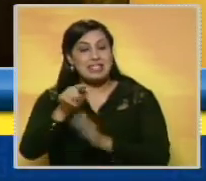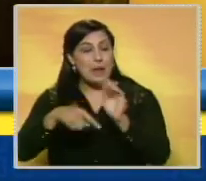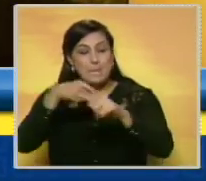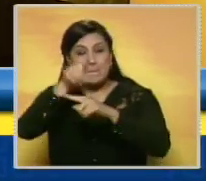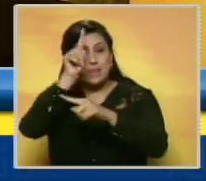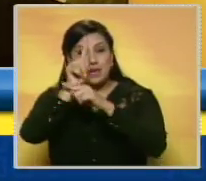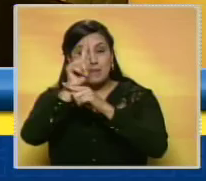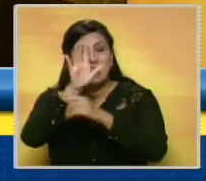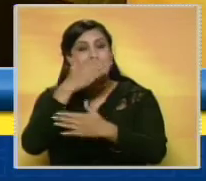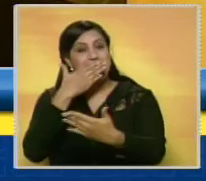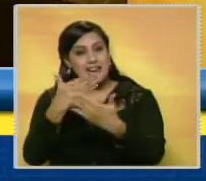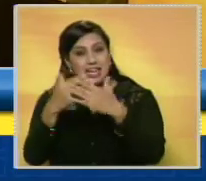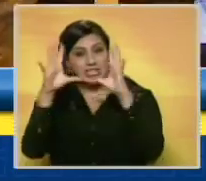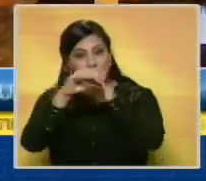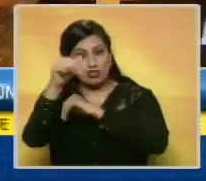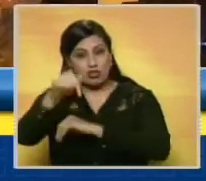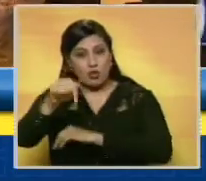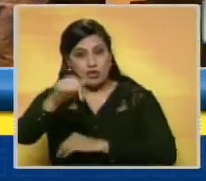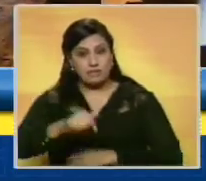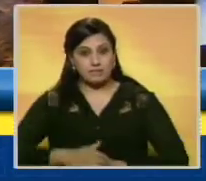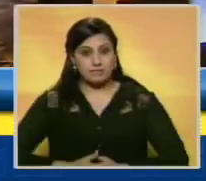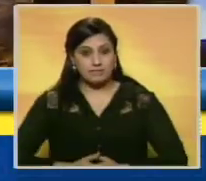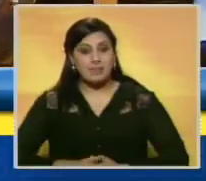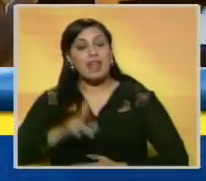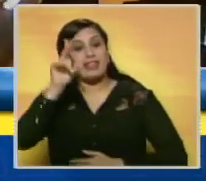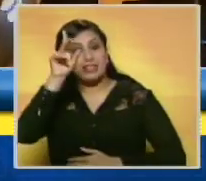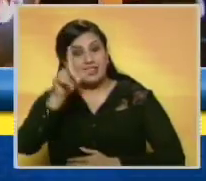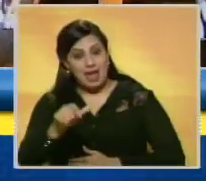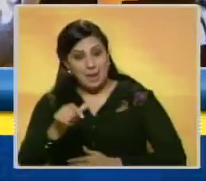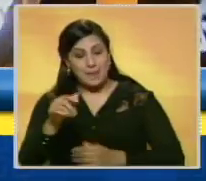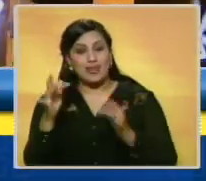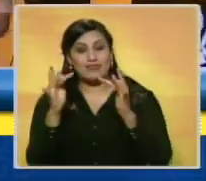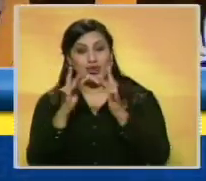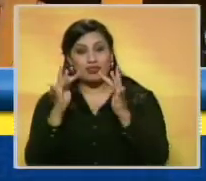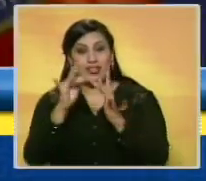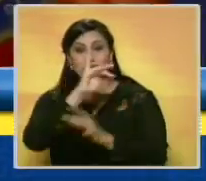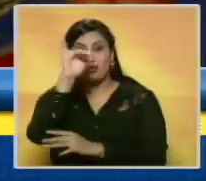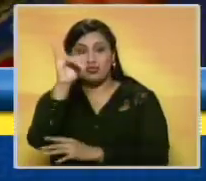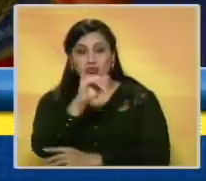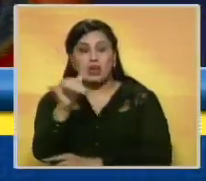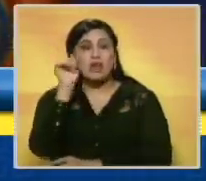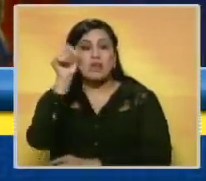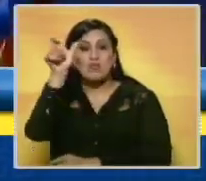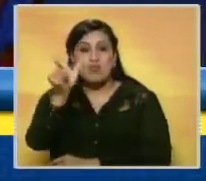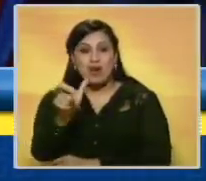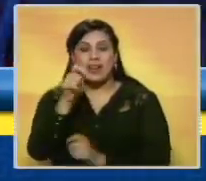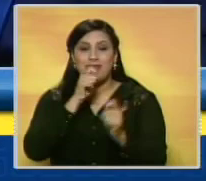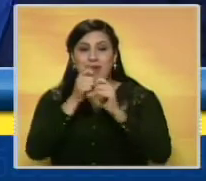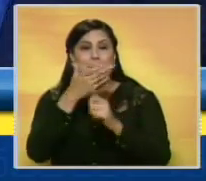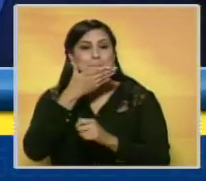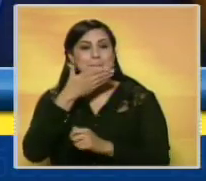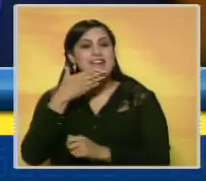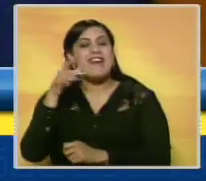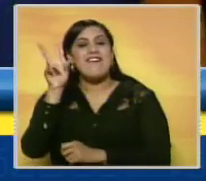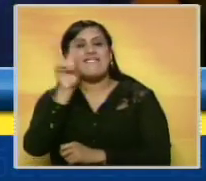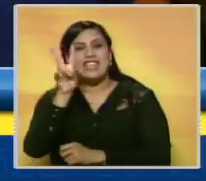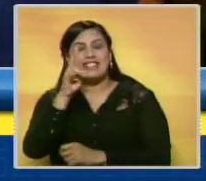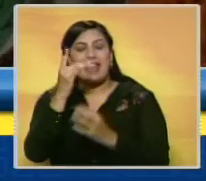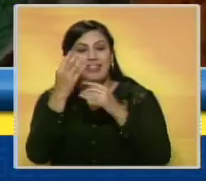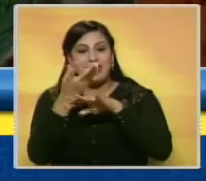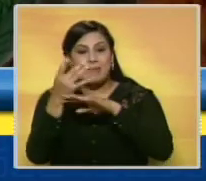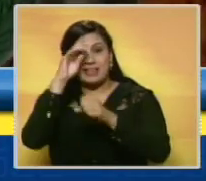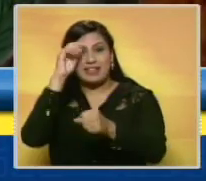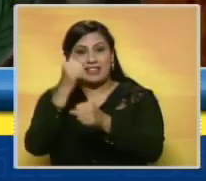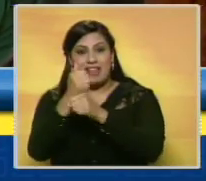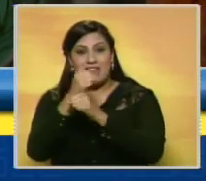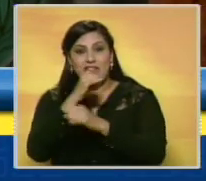principal motivo de agradecimiento en noche de hoy. También nuestra corresponsal en el Zulia, Fabiola Yaquinto, recibió el venezolano de diamante por su trabajo